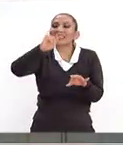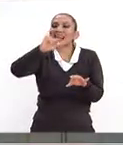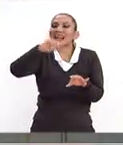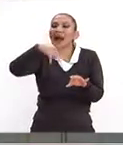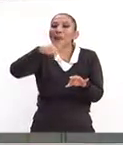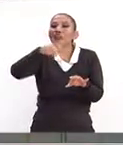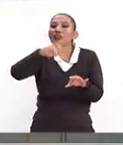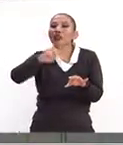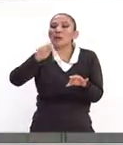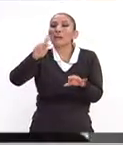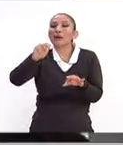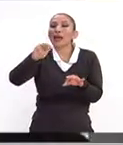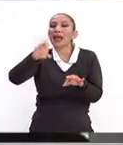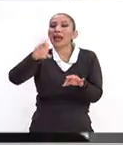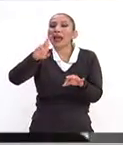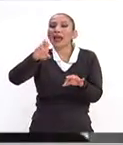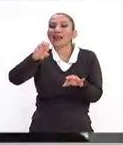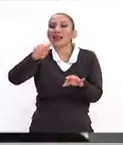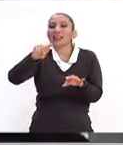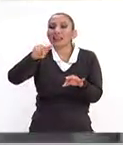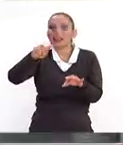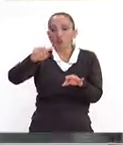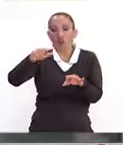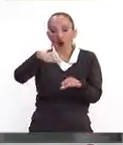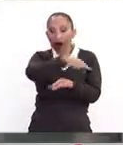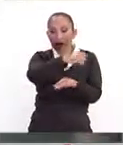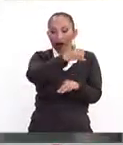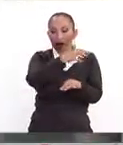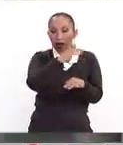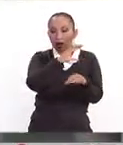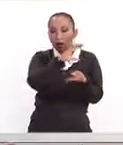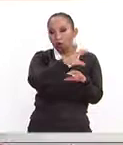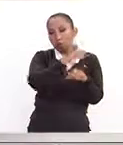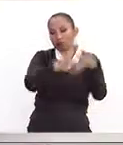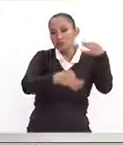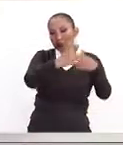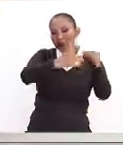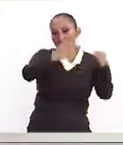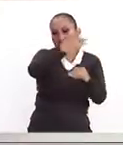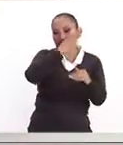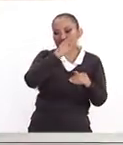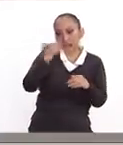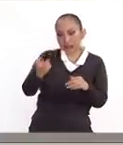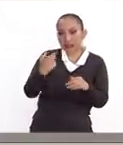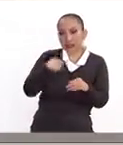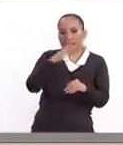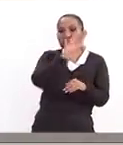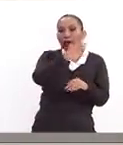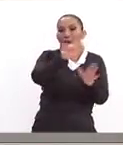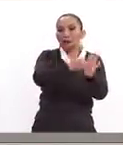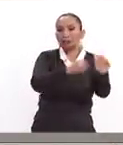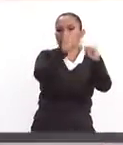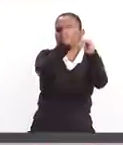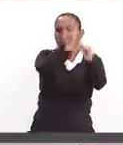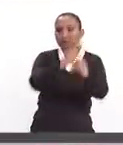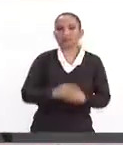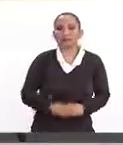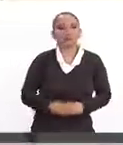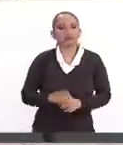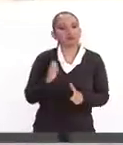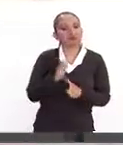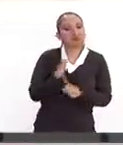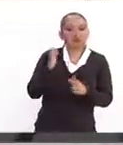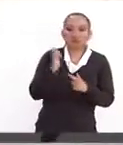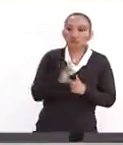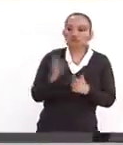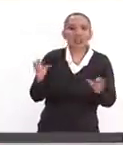preventivo. También la Corte ha hecho hincapié en eso, ¿no? Y que el máximo de tiempo son cinco meses. Así es. Entonces,